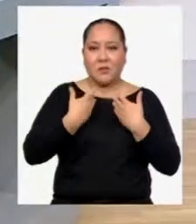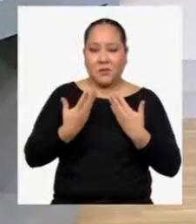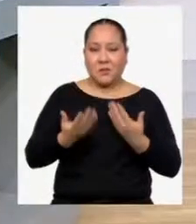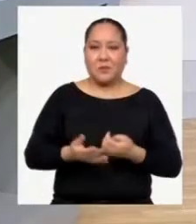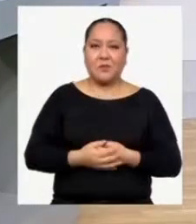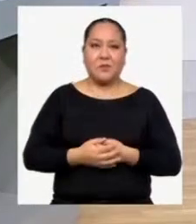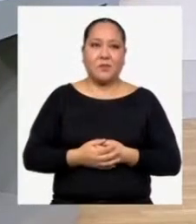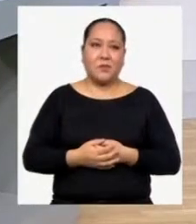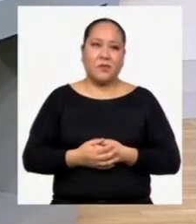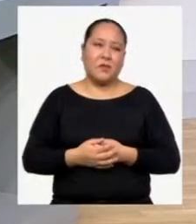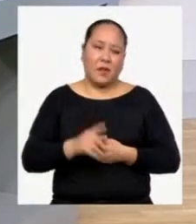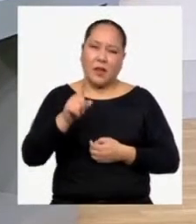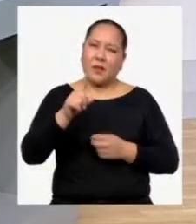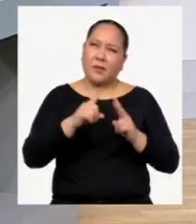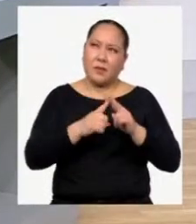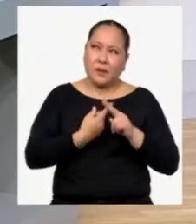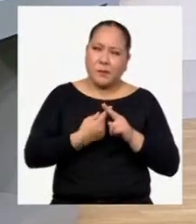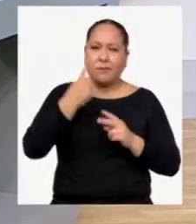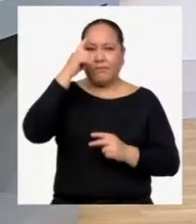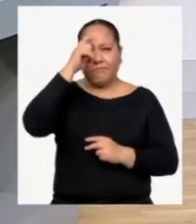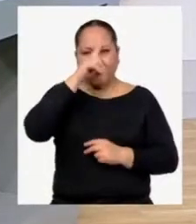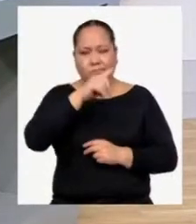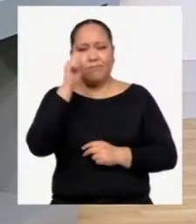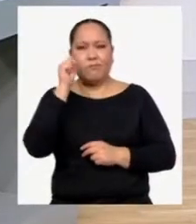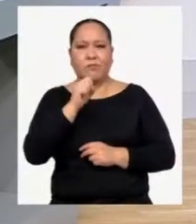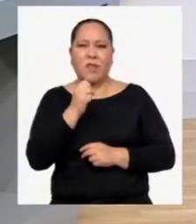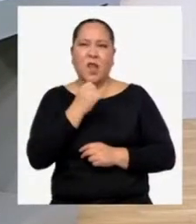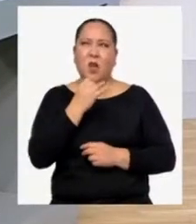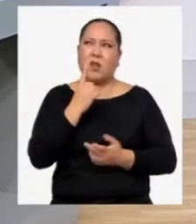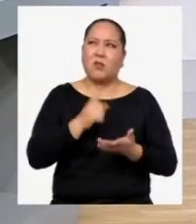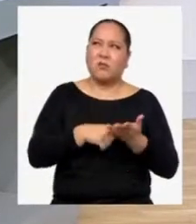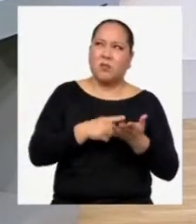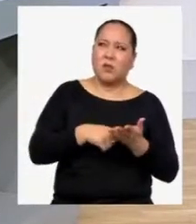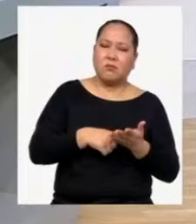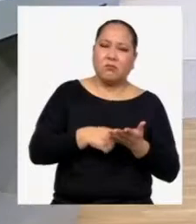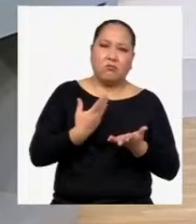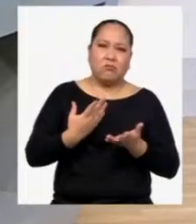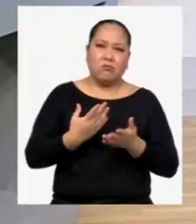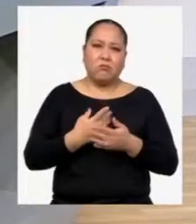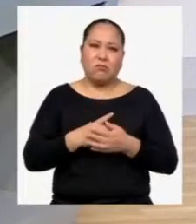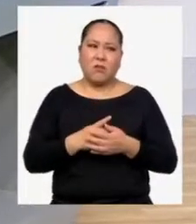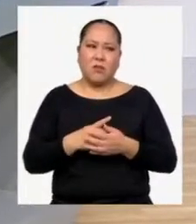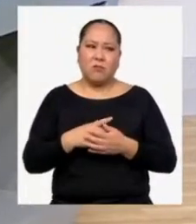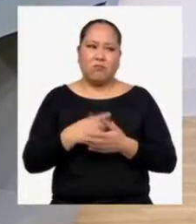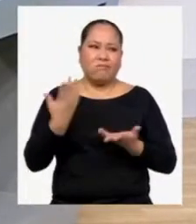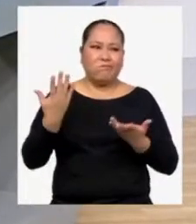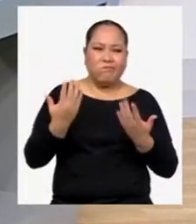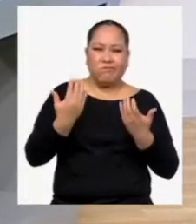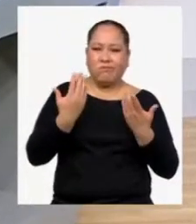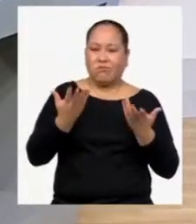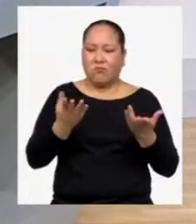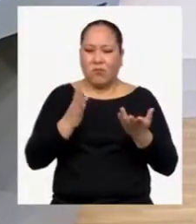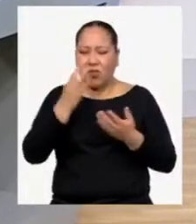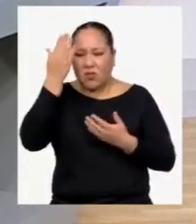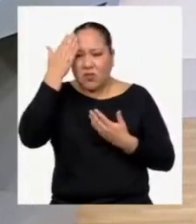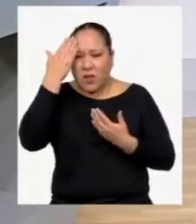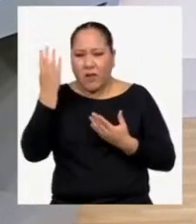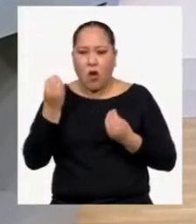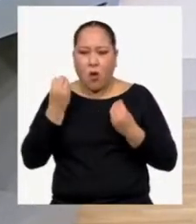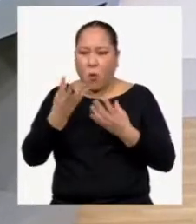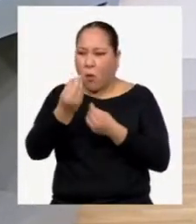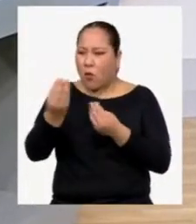Al principio fue un poco difícil. A veces como que uno se hace muchas paltas con toda la información que tiene.